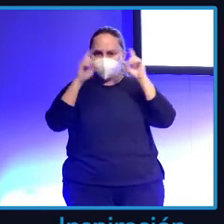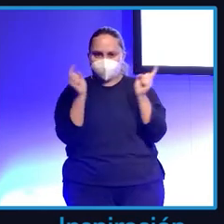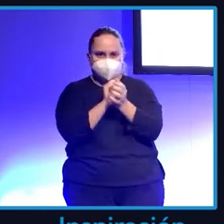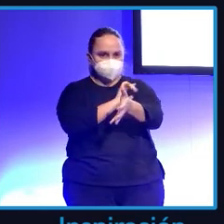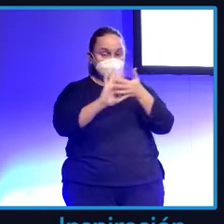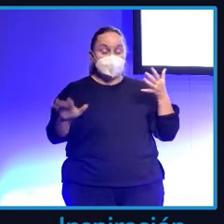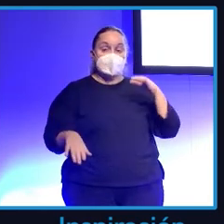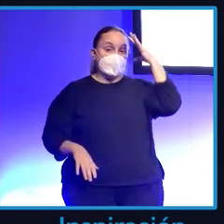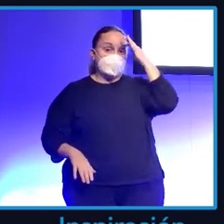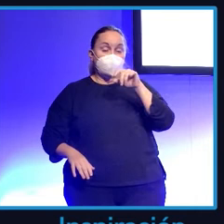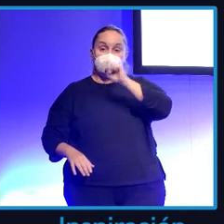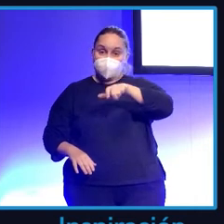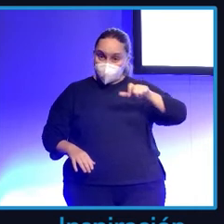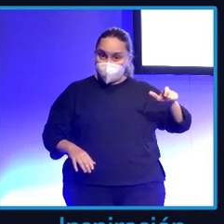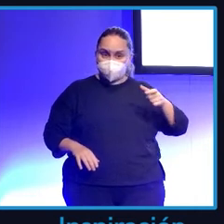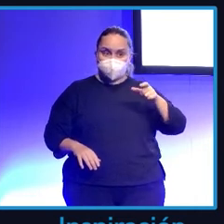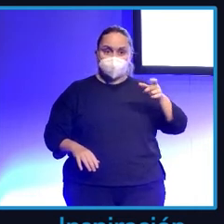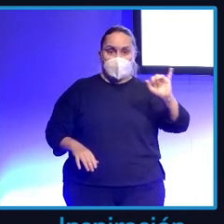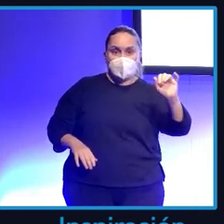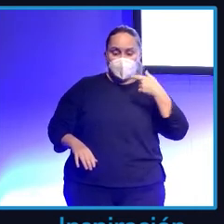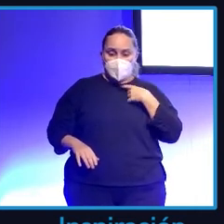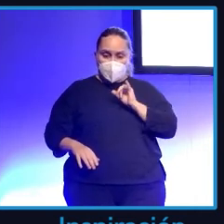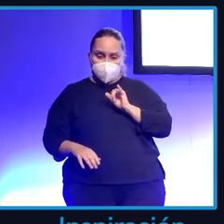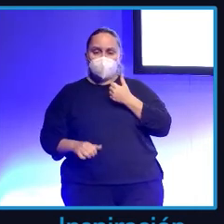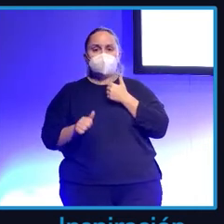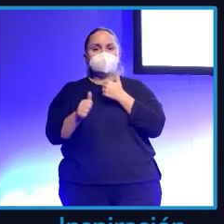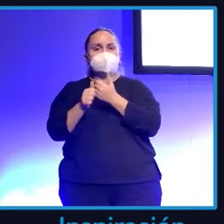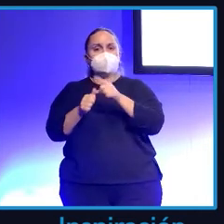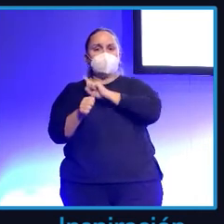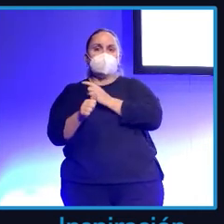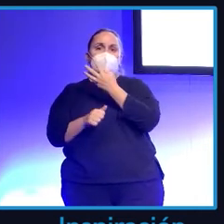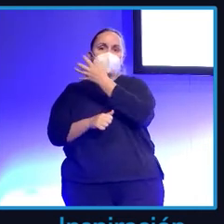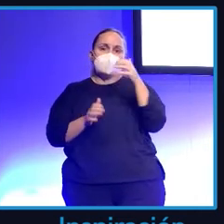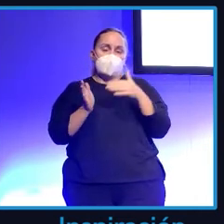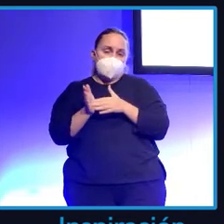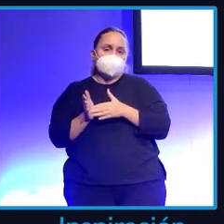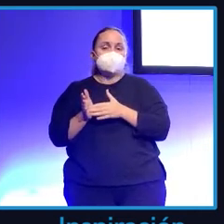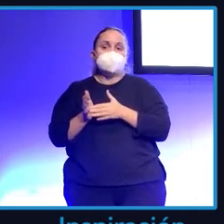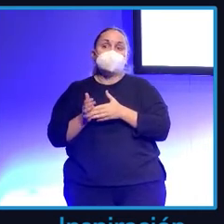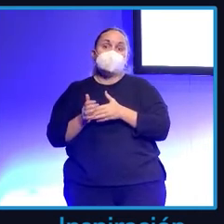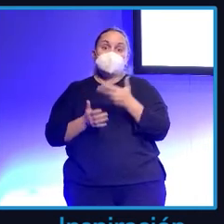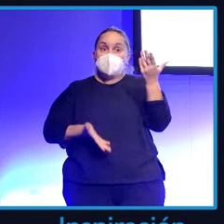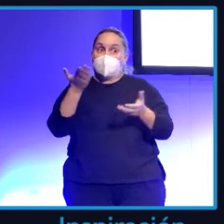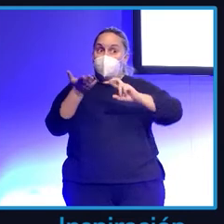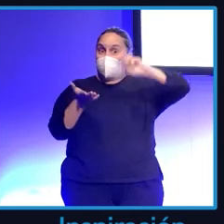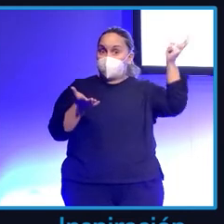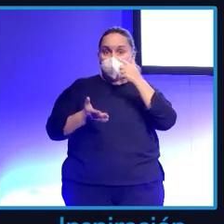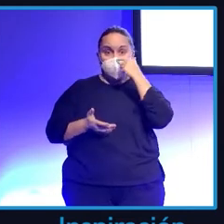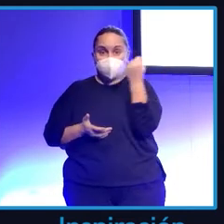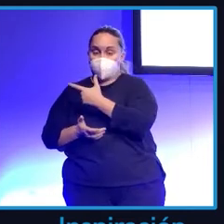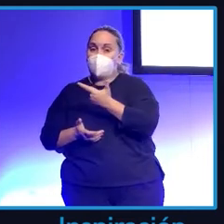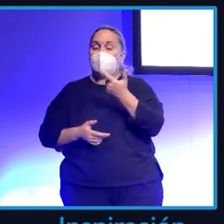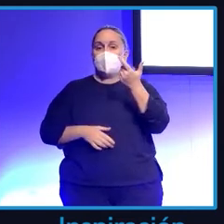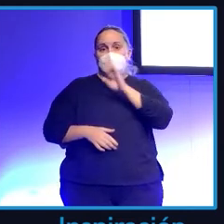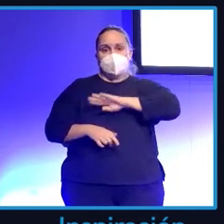Creo que la gente que tiene, que tenemos, yo no tengo muchos seguidores, vamos, tengo 400.000 seguidores, que eso relativamente puede ser una mierda o puede ser mucho, depende